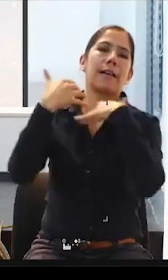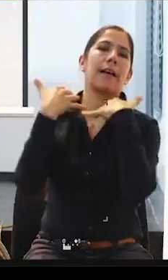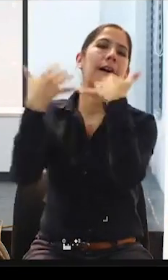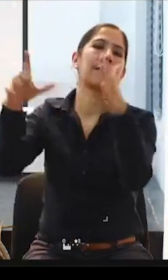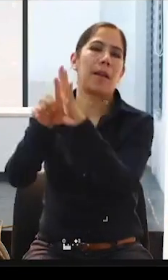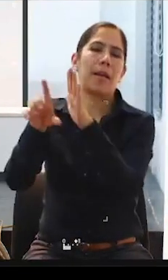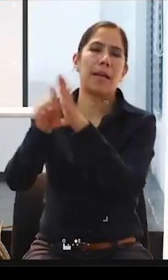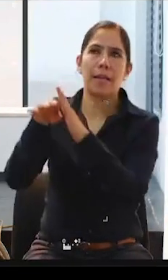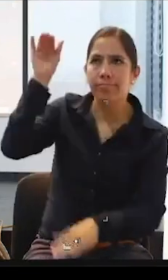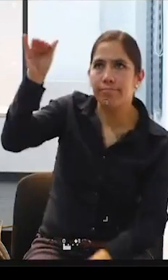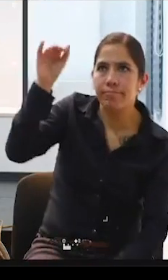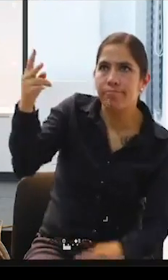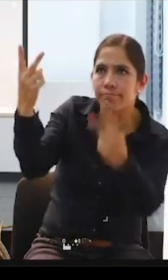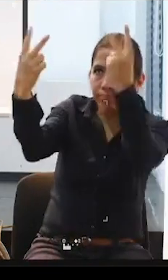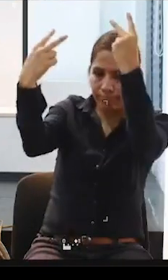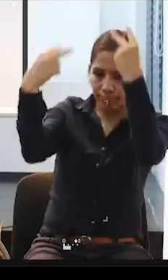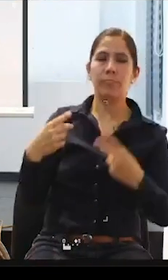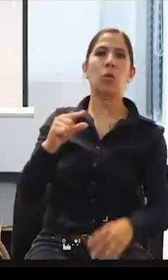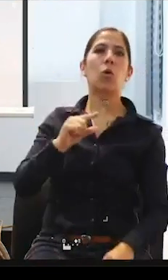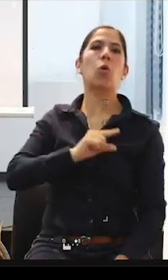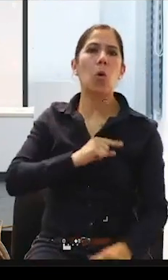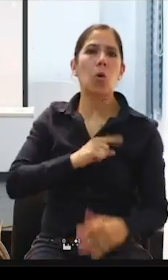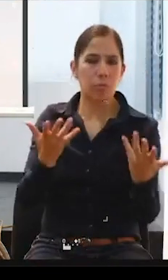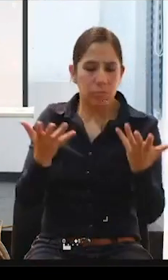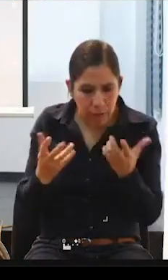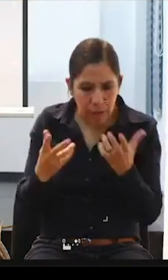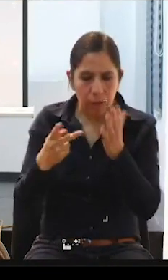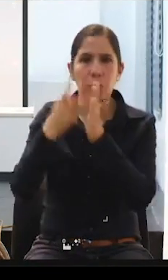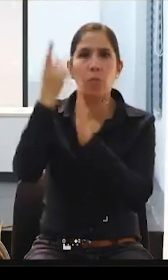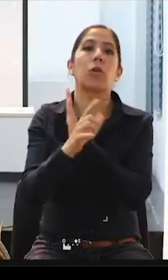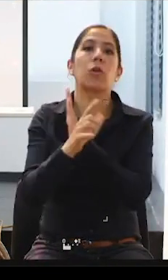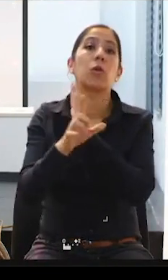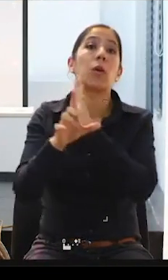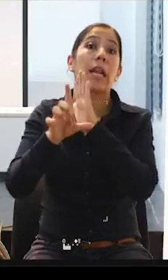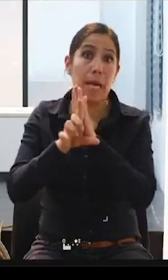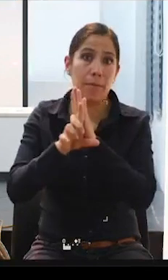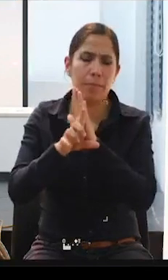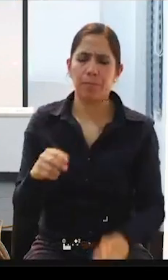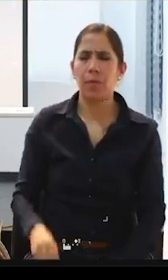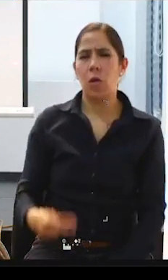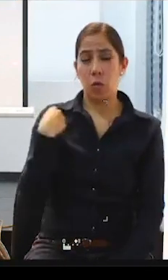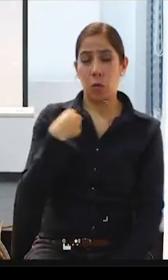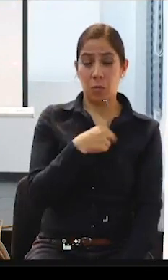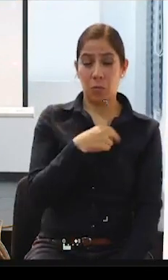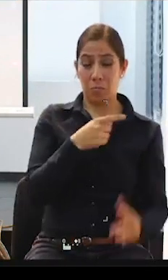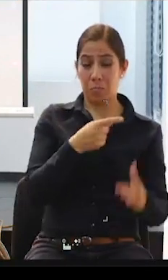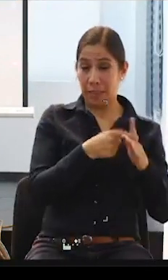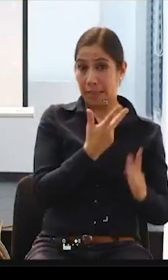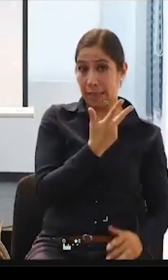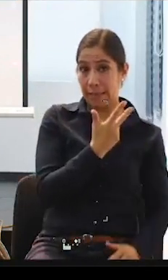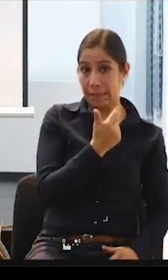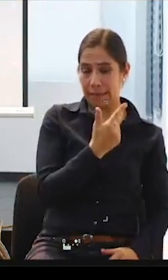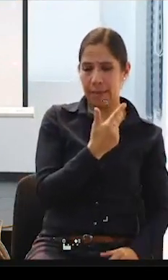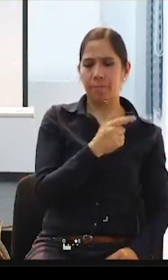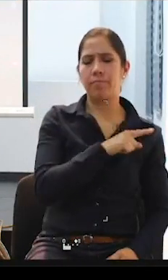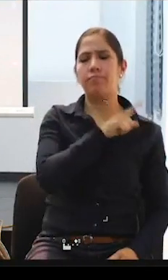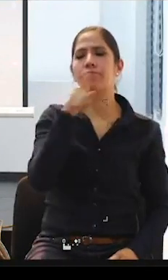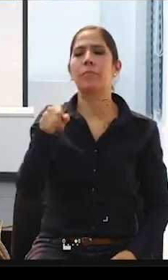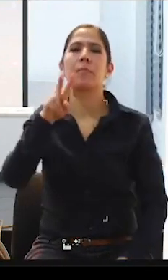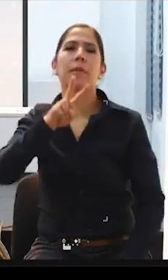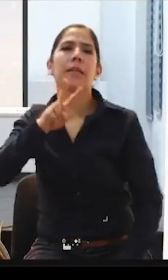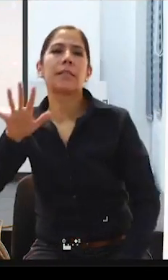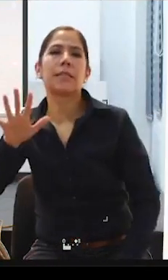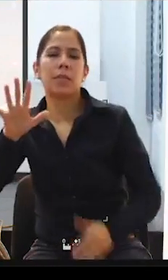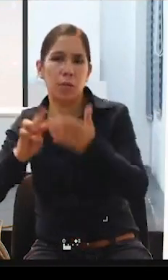falta que este proyecto de ley se aprobara, nosotros llegamos, bueno, el 5 de mayo a la Asamblea Legislativa, y el 9 de